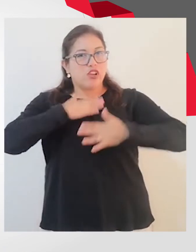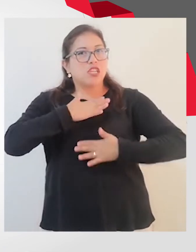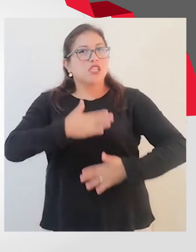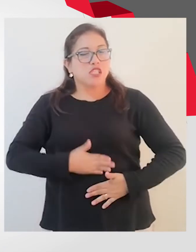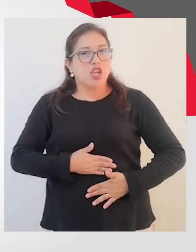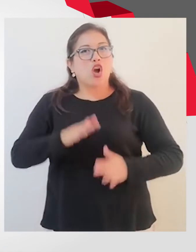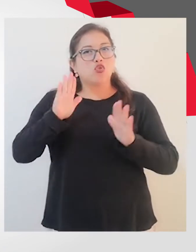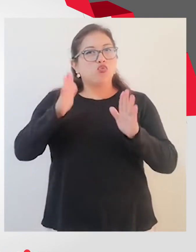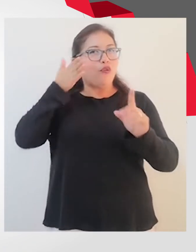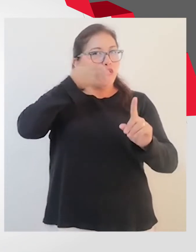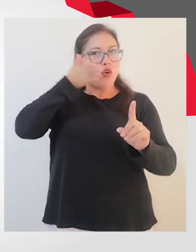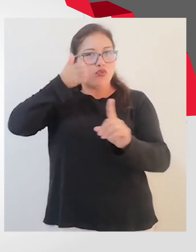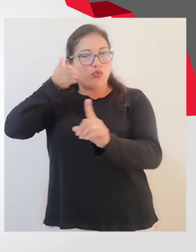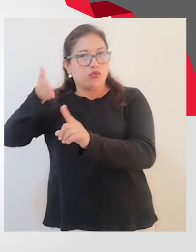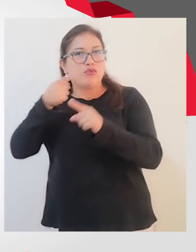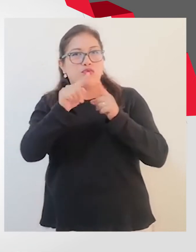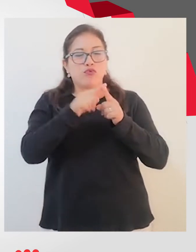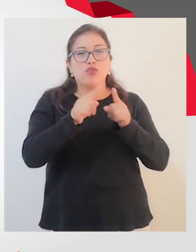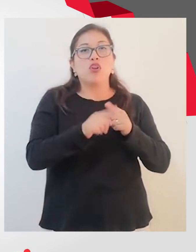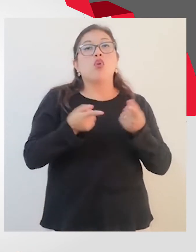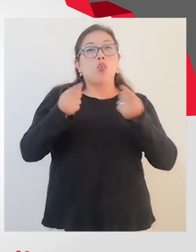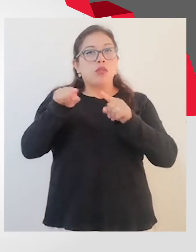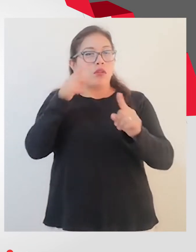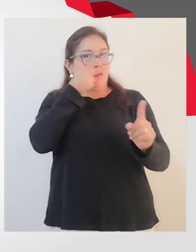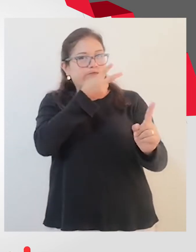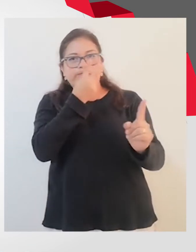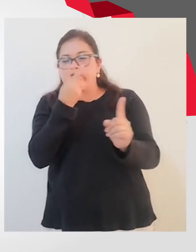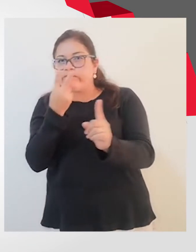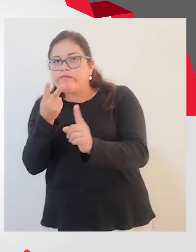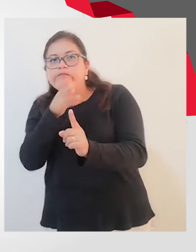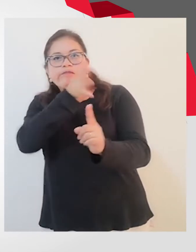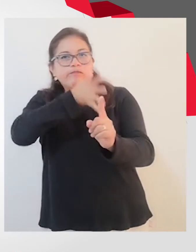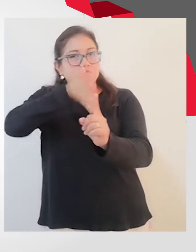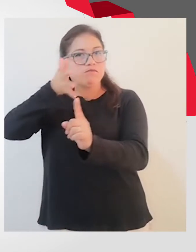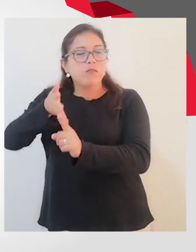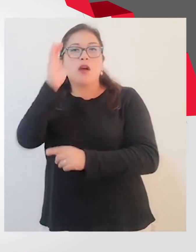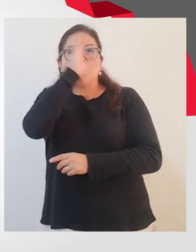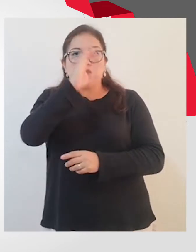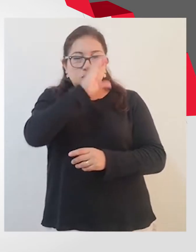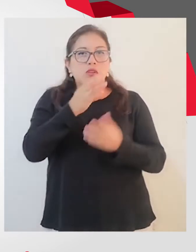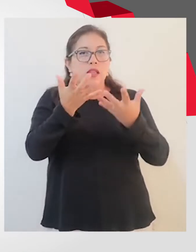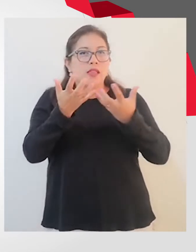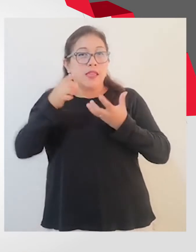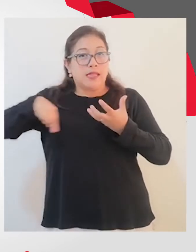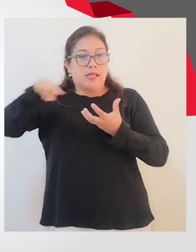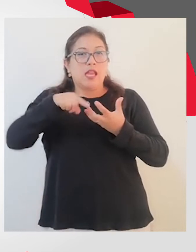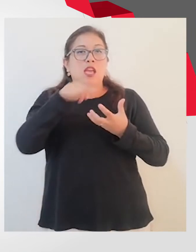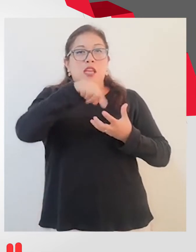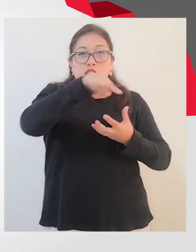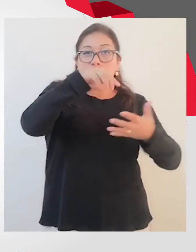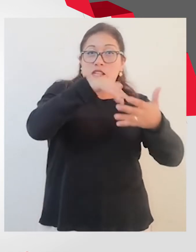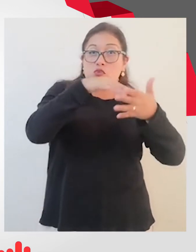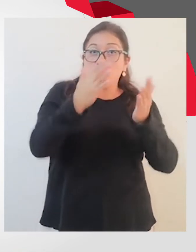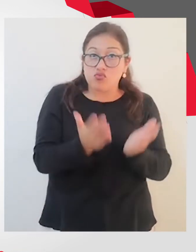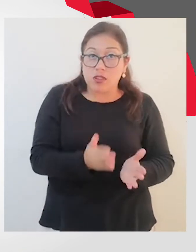ocupacional, que bajo un enfoque transdisciplinario buscan que los estudiantes desarrollen competencias